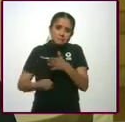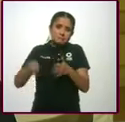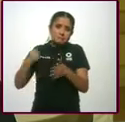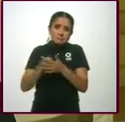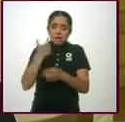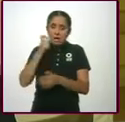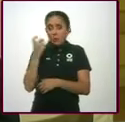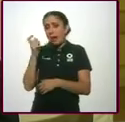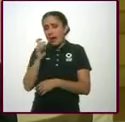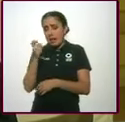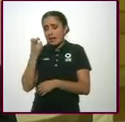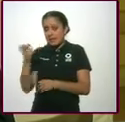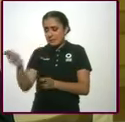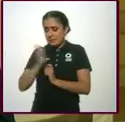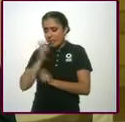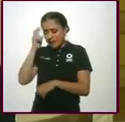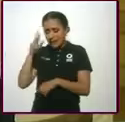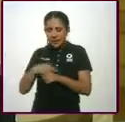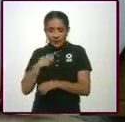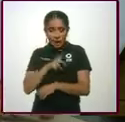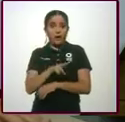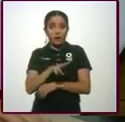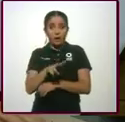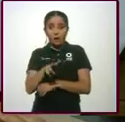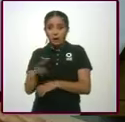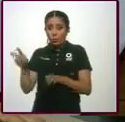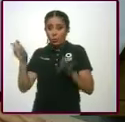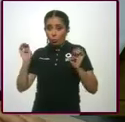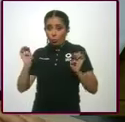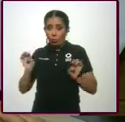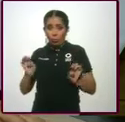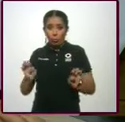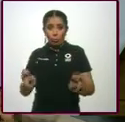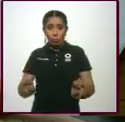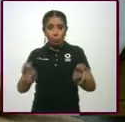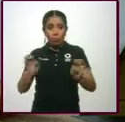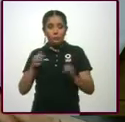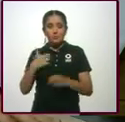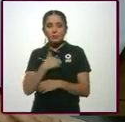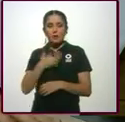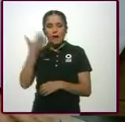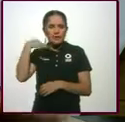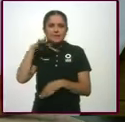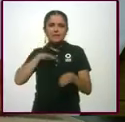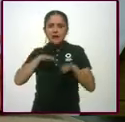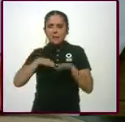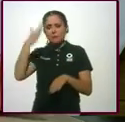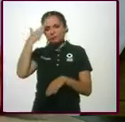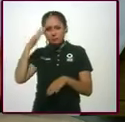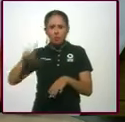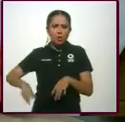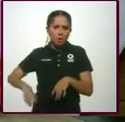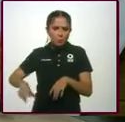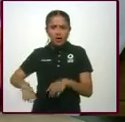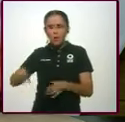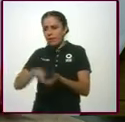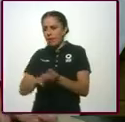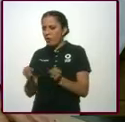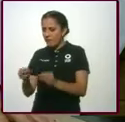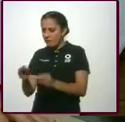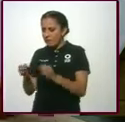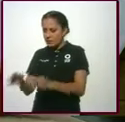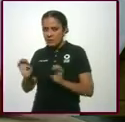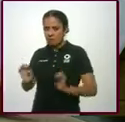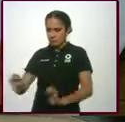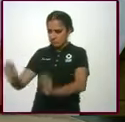llegaste y viste... Pues aquí vives. Ya me ha tocado, en varios lugares he estado de funcionario público y también con oficinas parecidas a